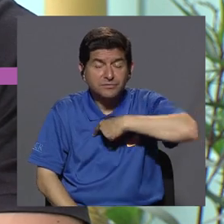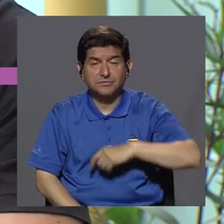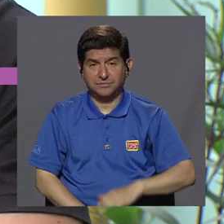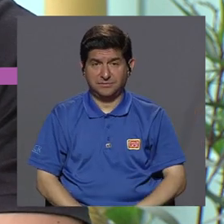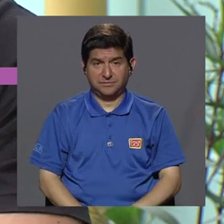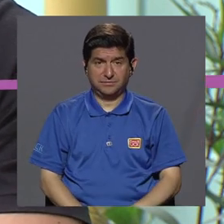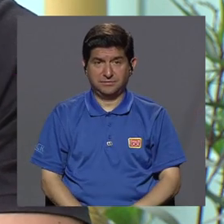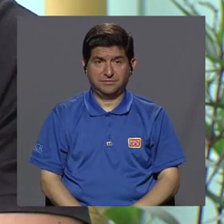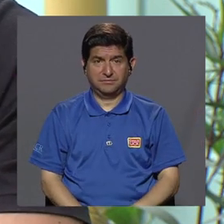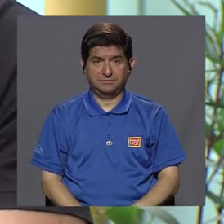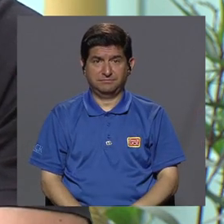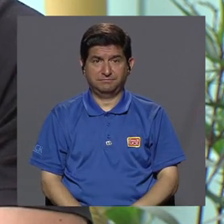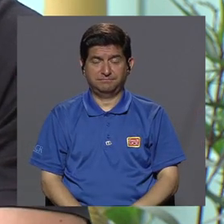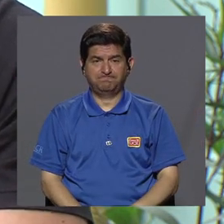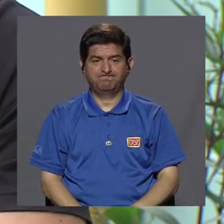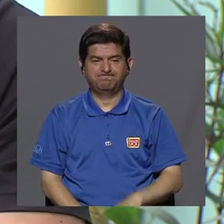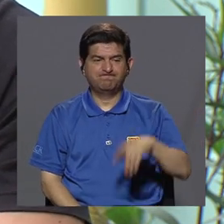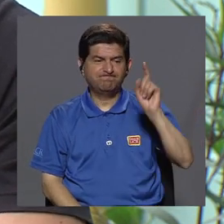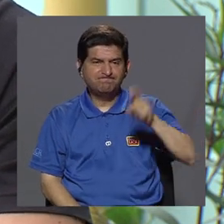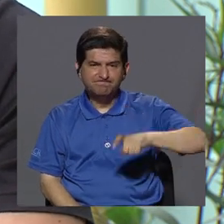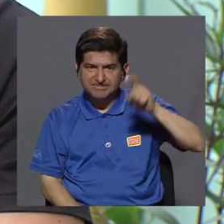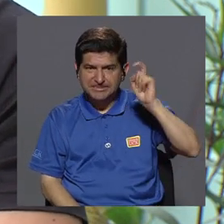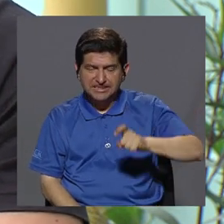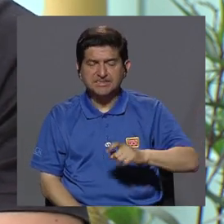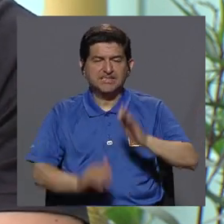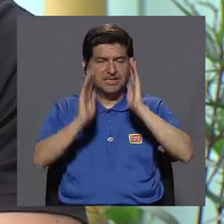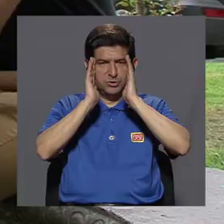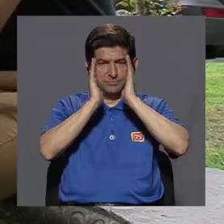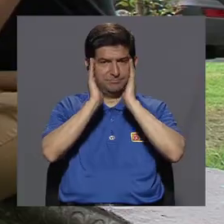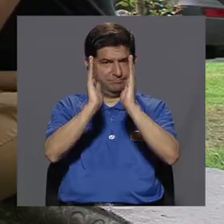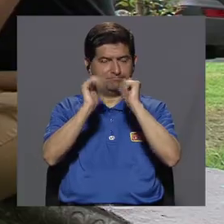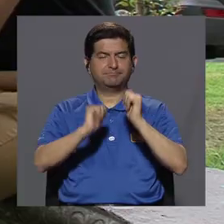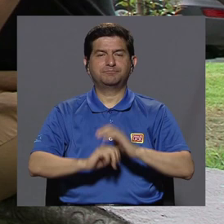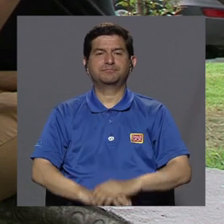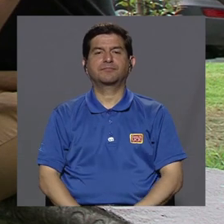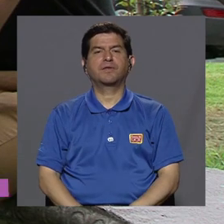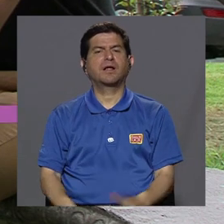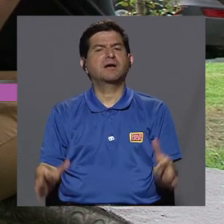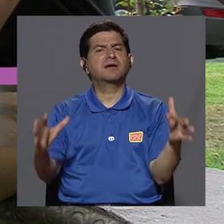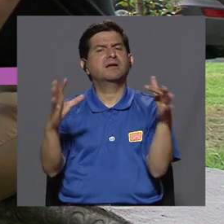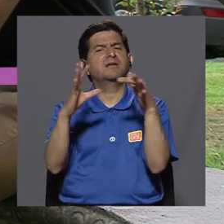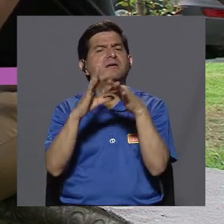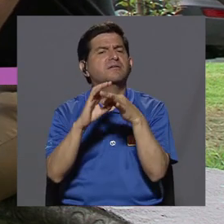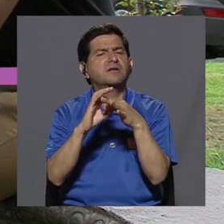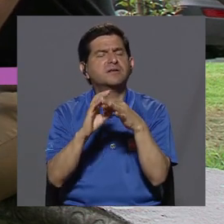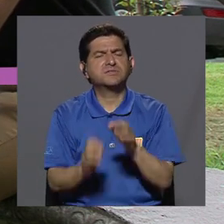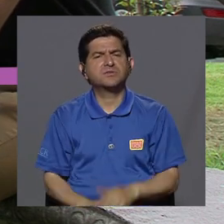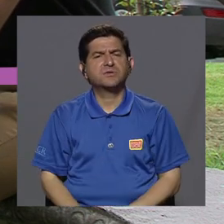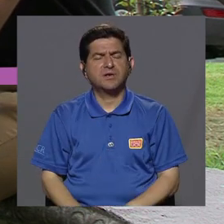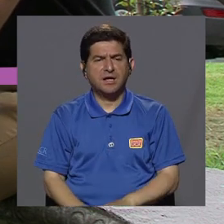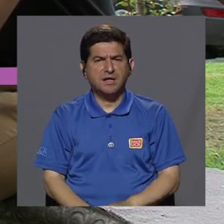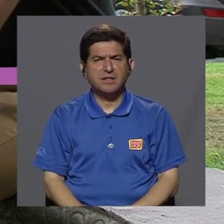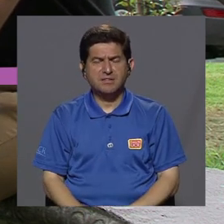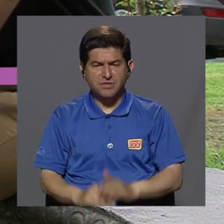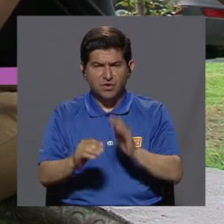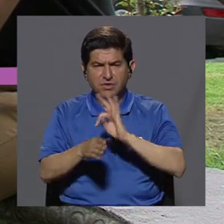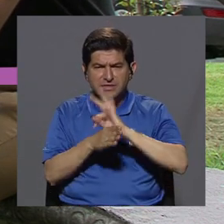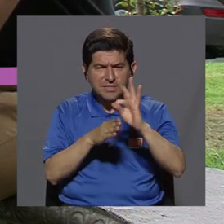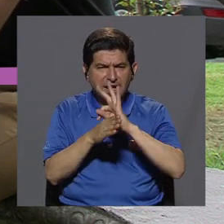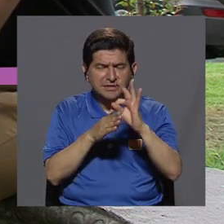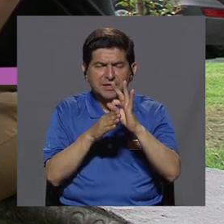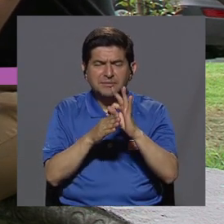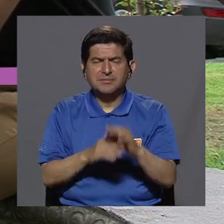tenemos que poner atención. Con respecto a cómo se está abordando el tratamiento